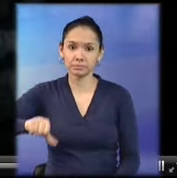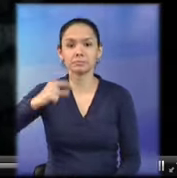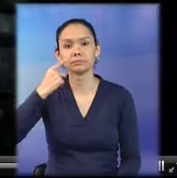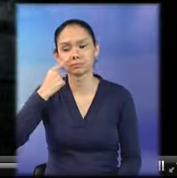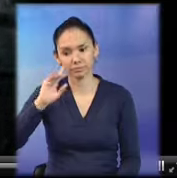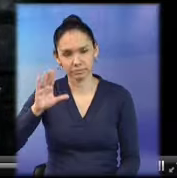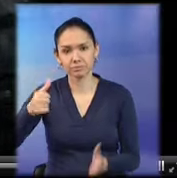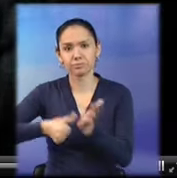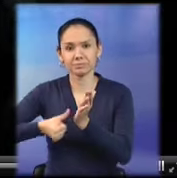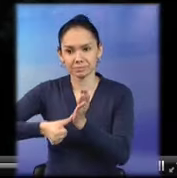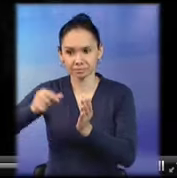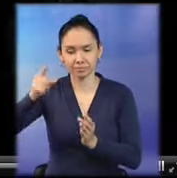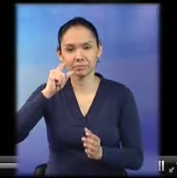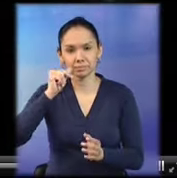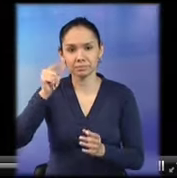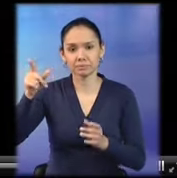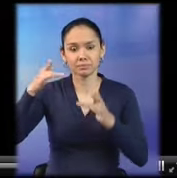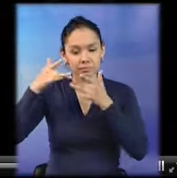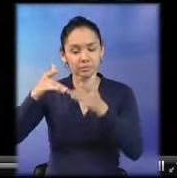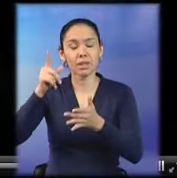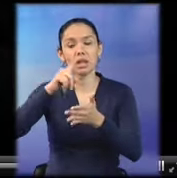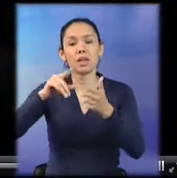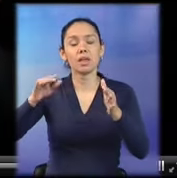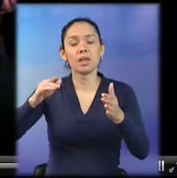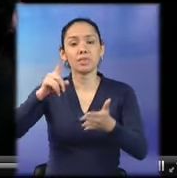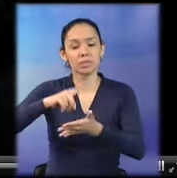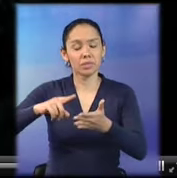conteo de votos que lleva el Tribunal Supremo Electoral.